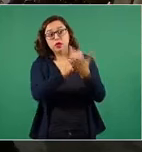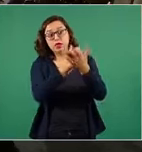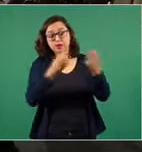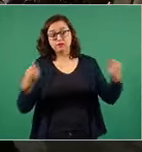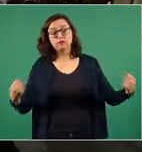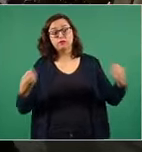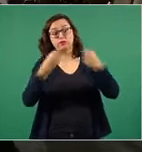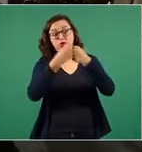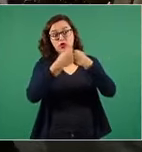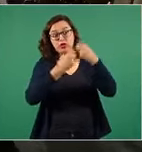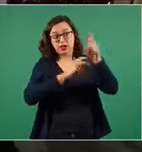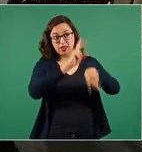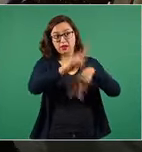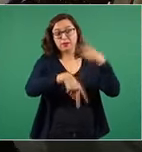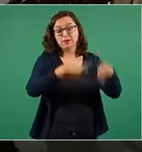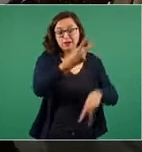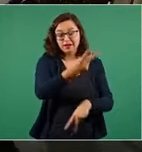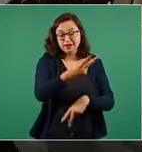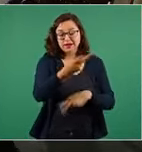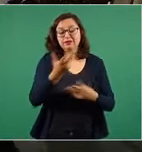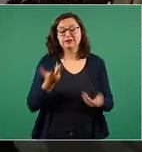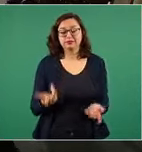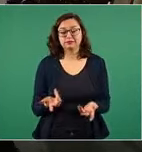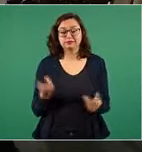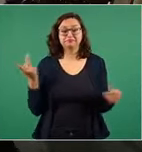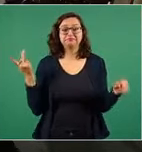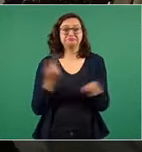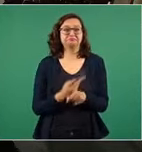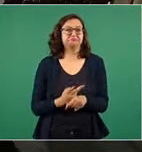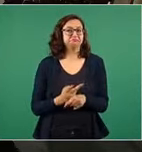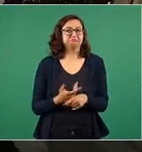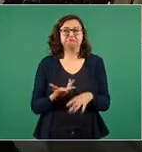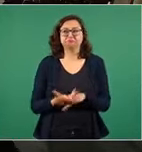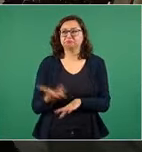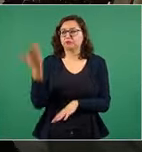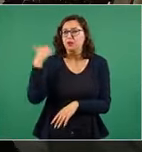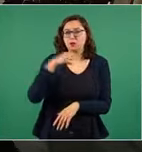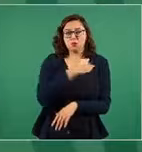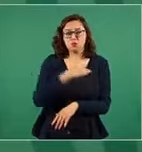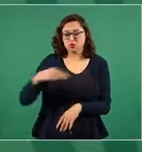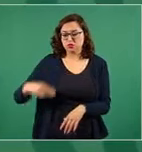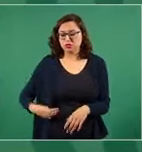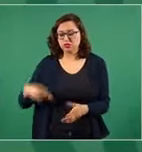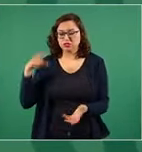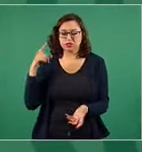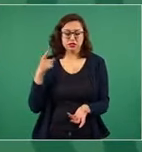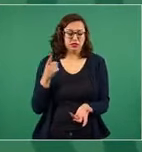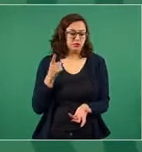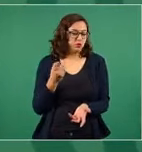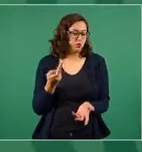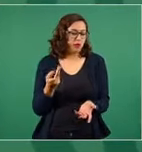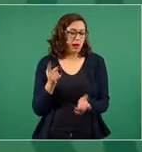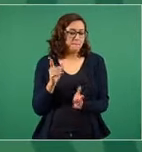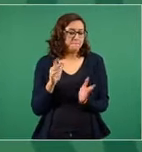Pero hay municipios que tenían en 1980